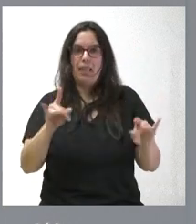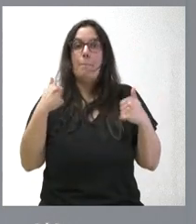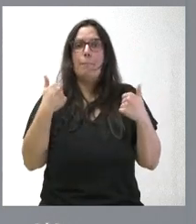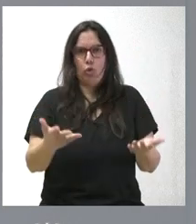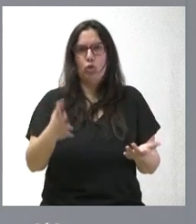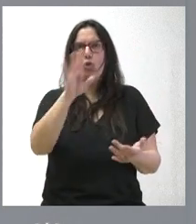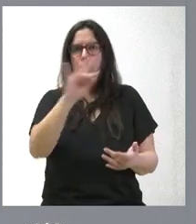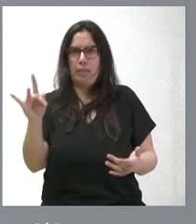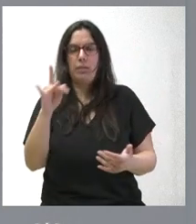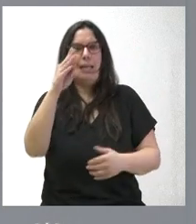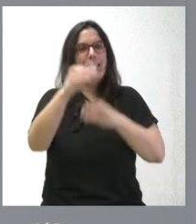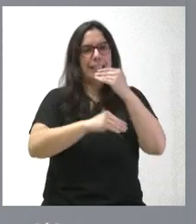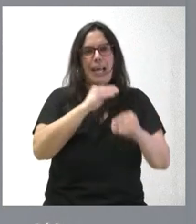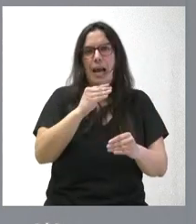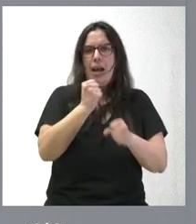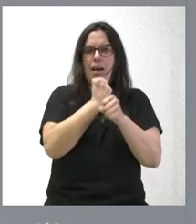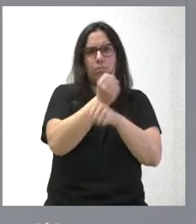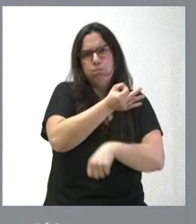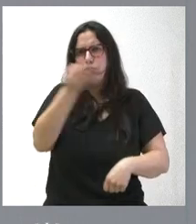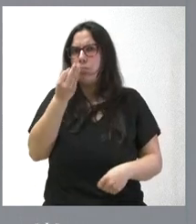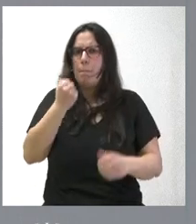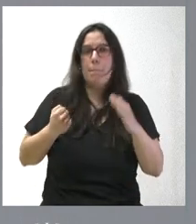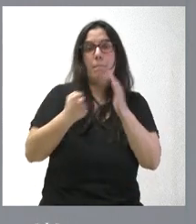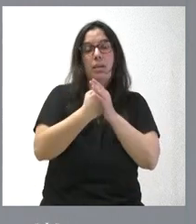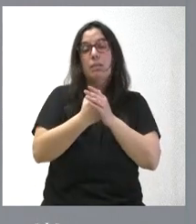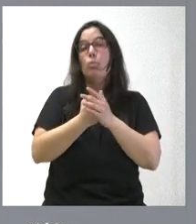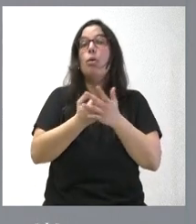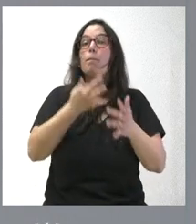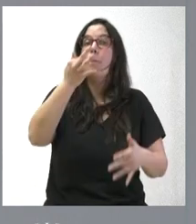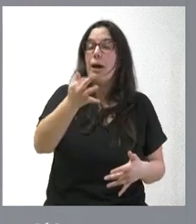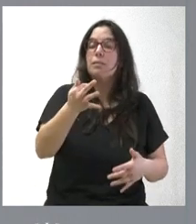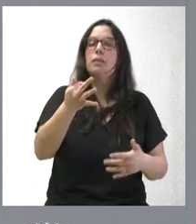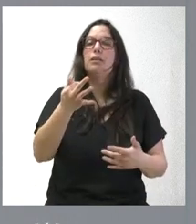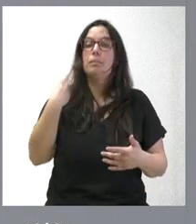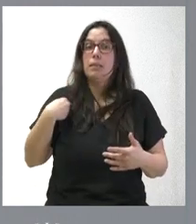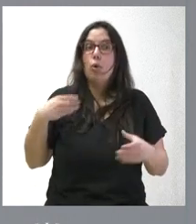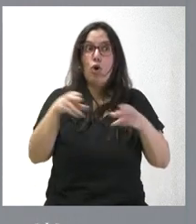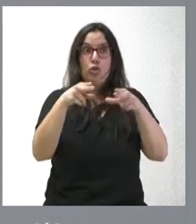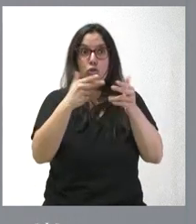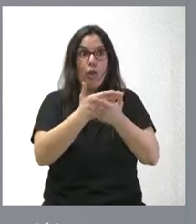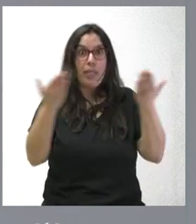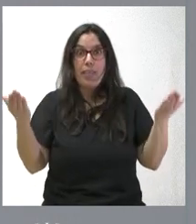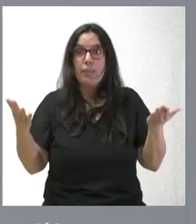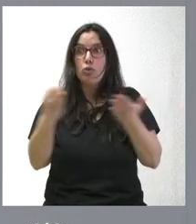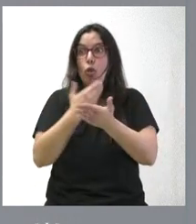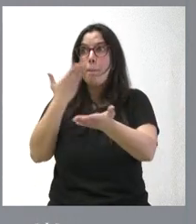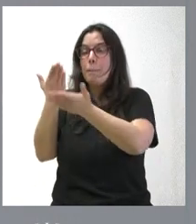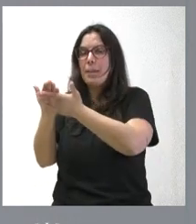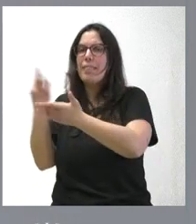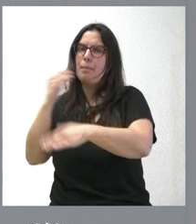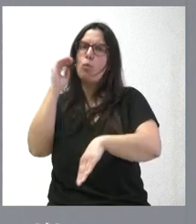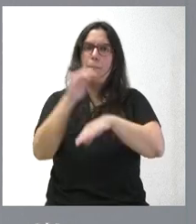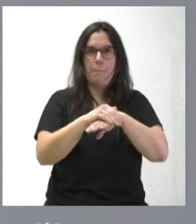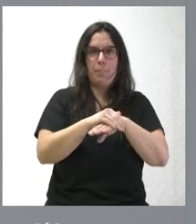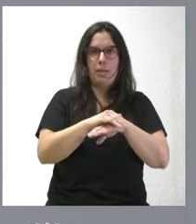se haga de la forma más eficaz posible y se haga atendiendo las demandas del conjunto de los agentes locales que en el territorio